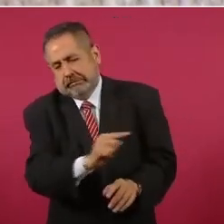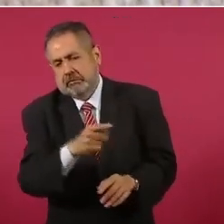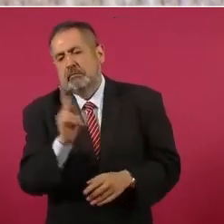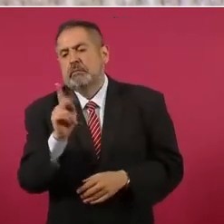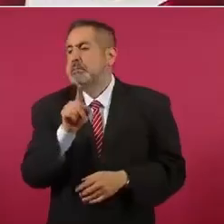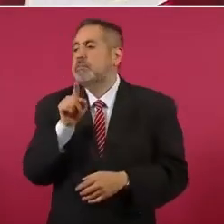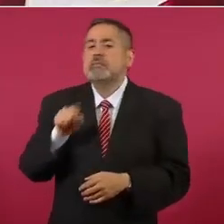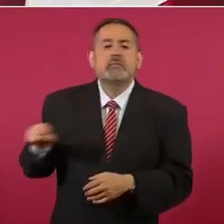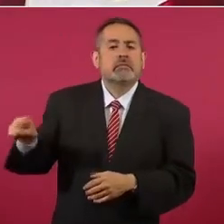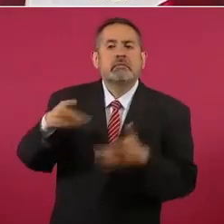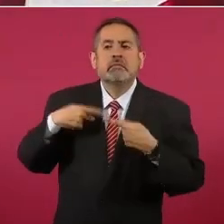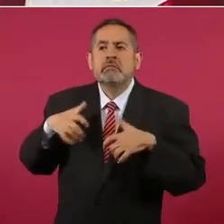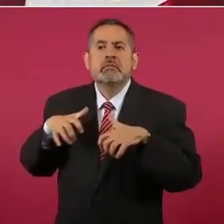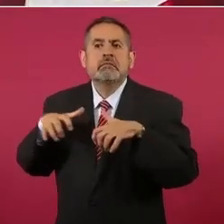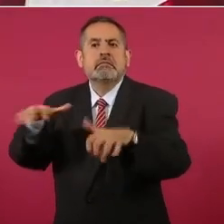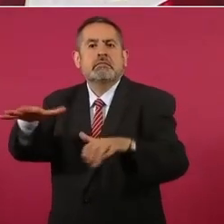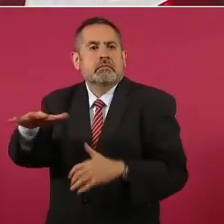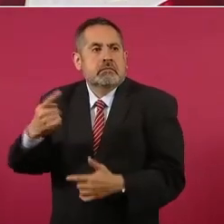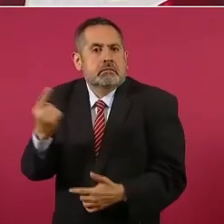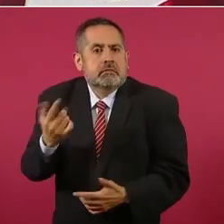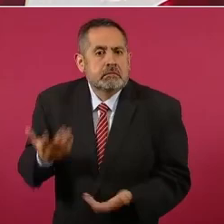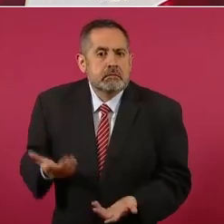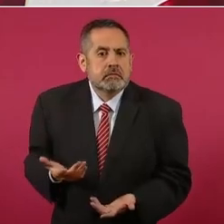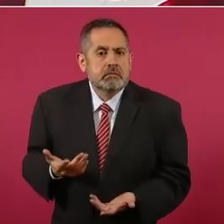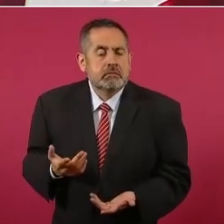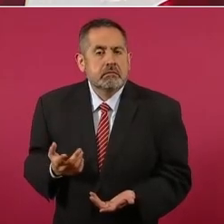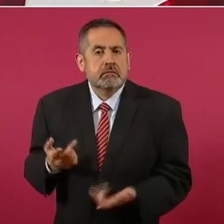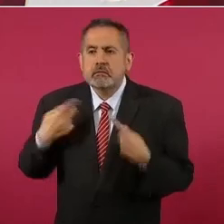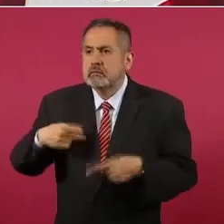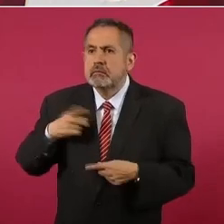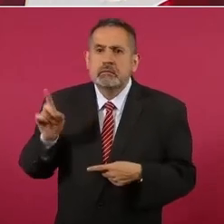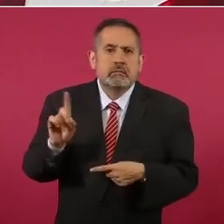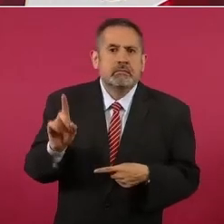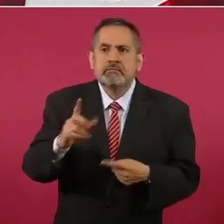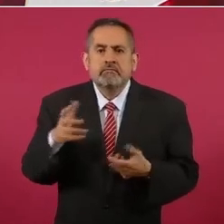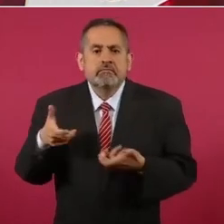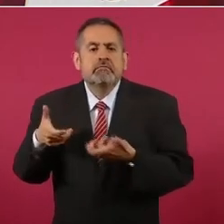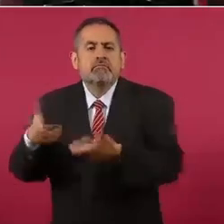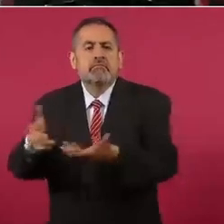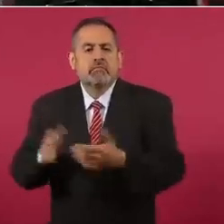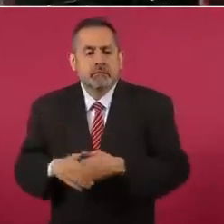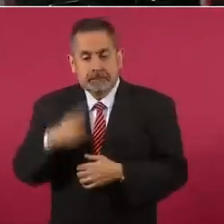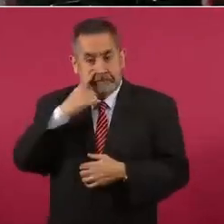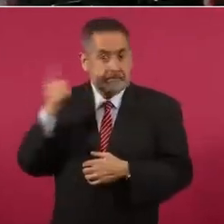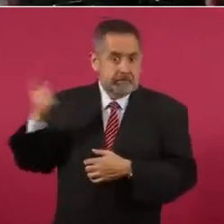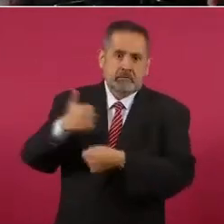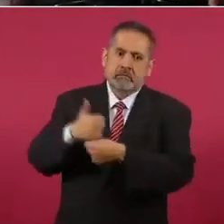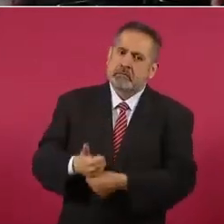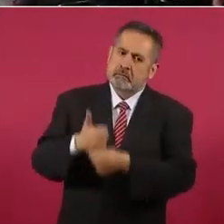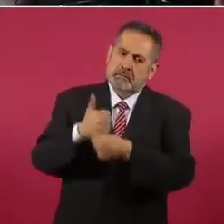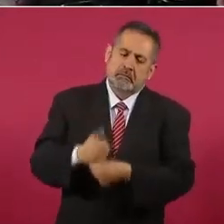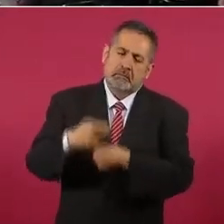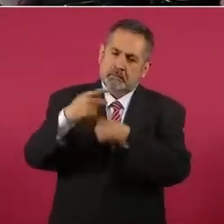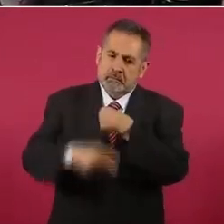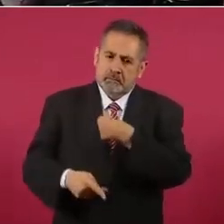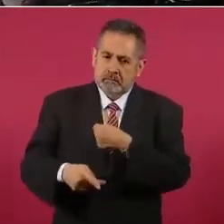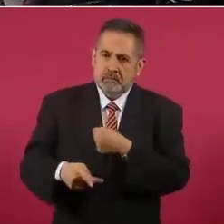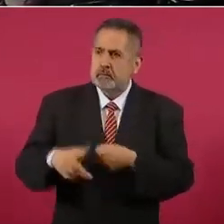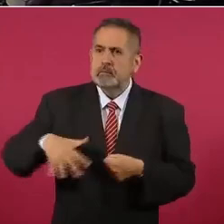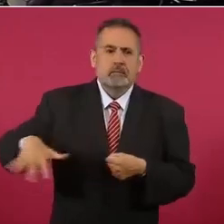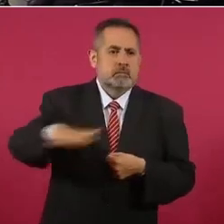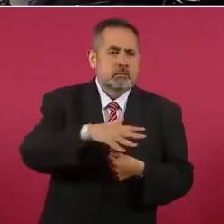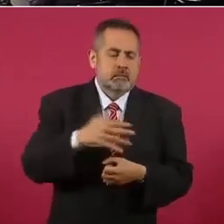Pero el pueblo de Guanajuato no y está padeciendo de inseguridad,